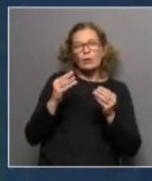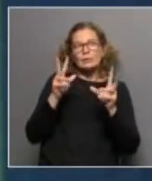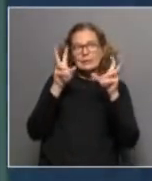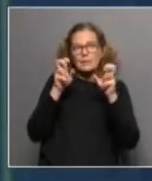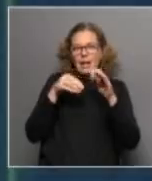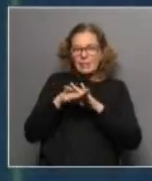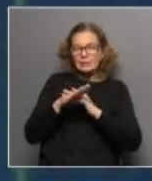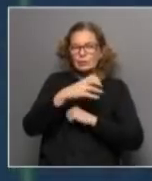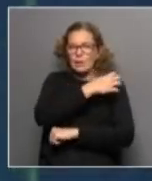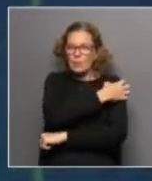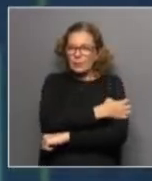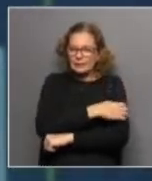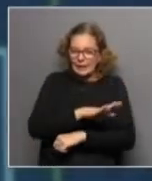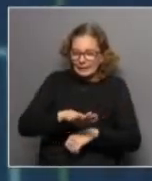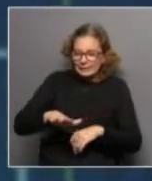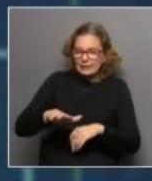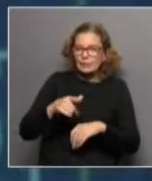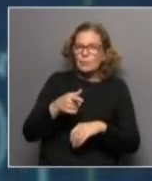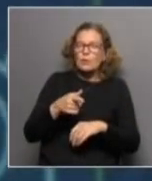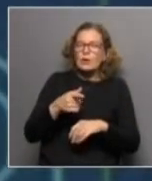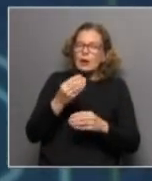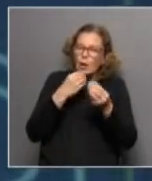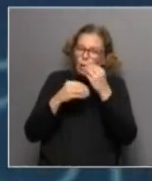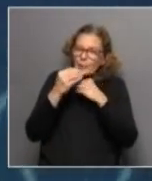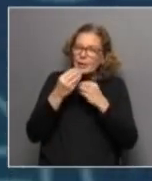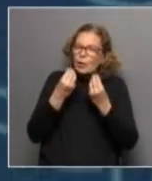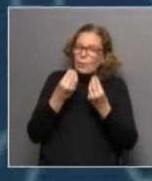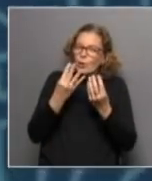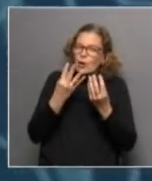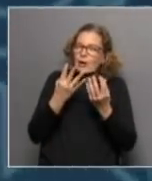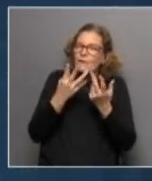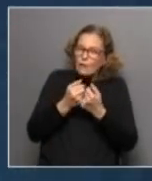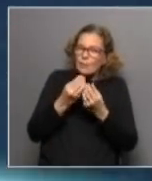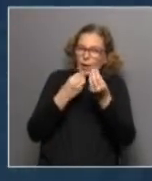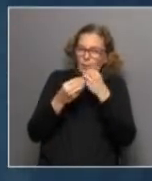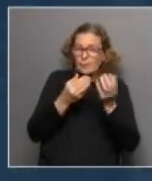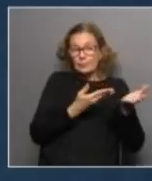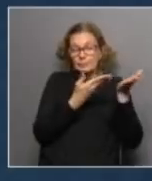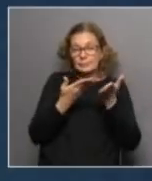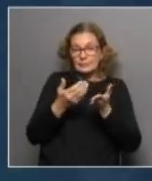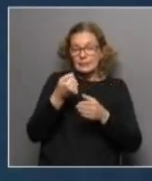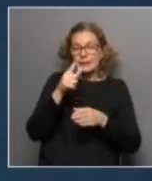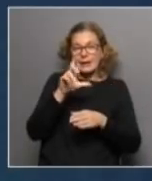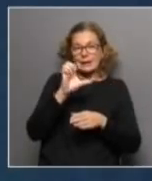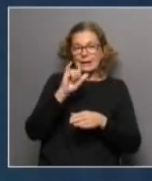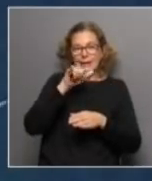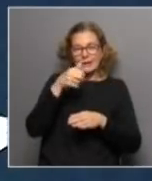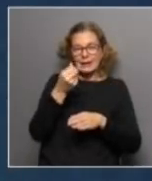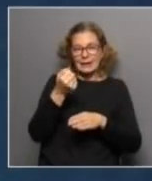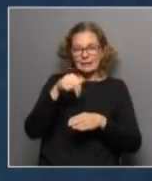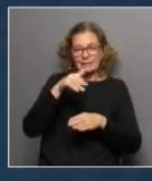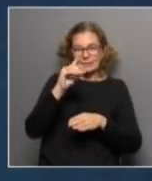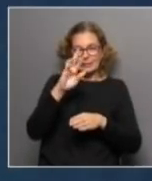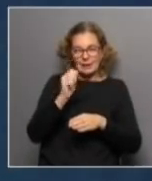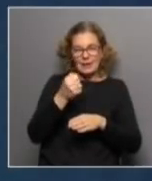niñez como es la alimentación y su influencia en el desarrollo para eso vamos a recibir a Alejandra Girona una amiga de la casa licenciada en nutrición y